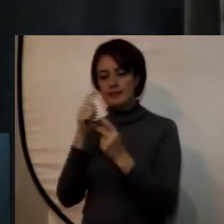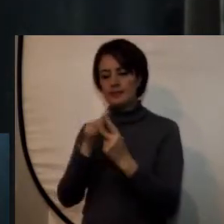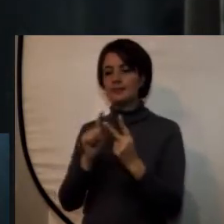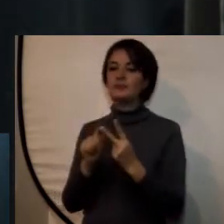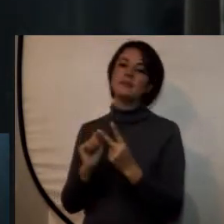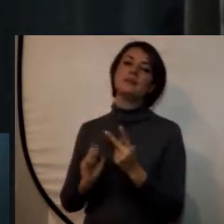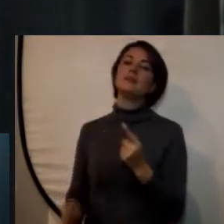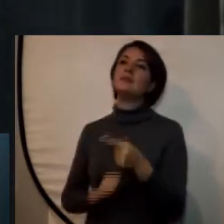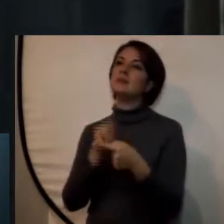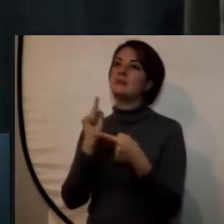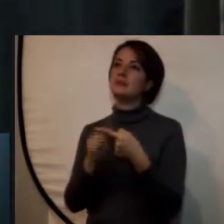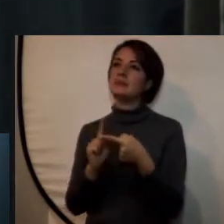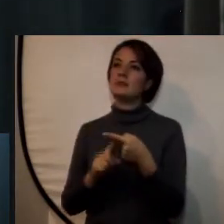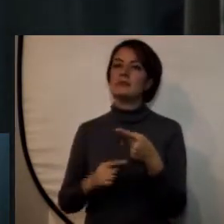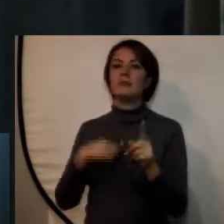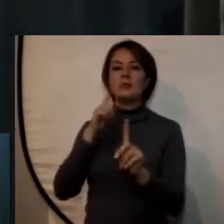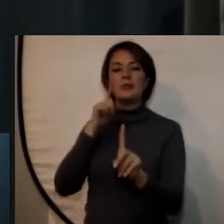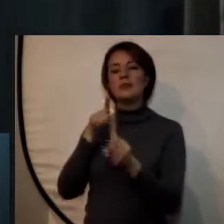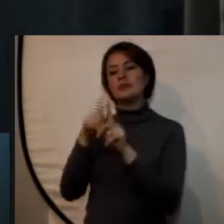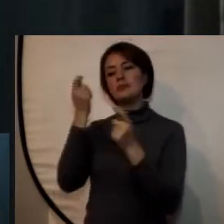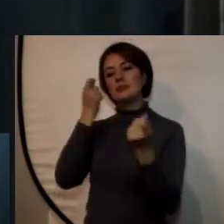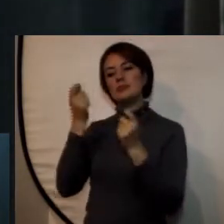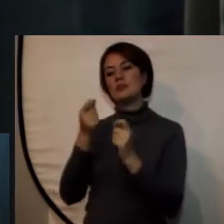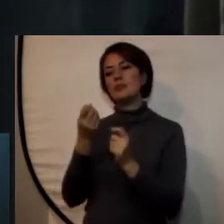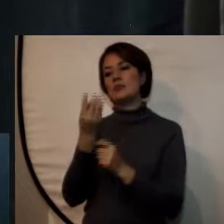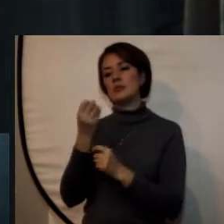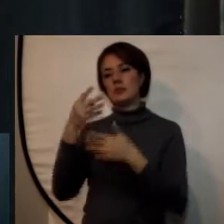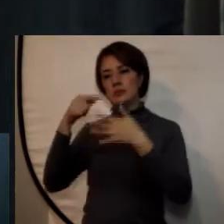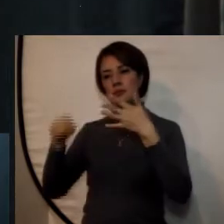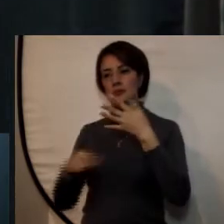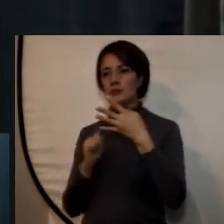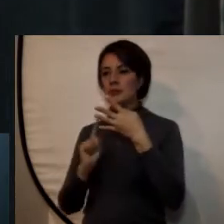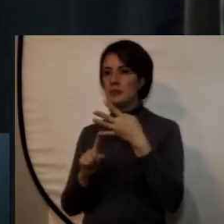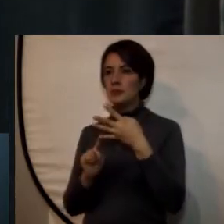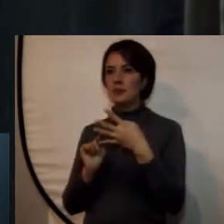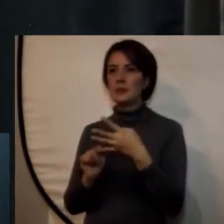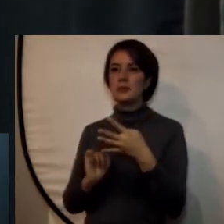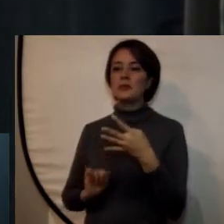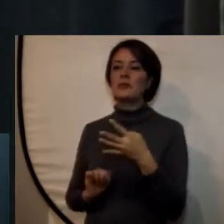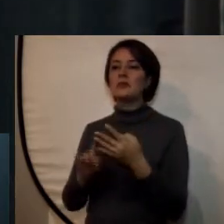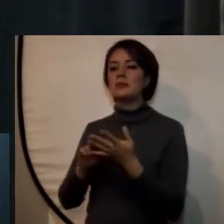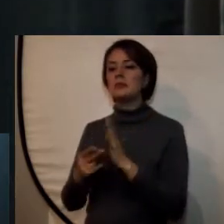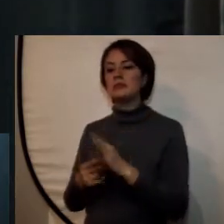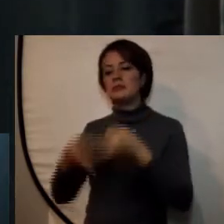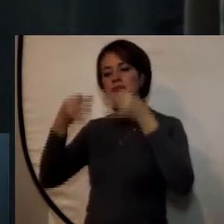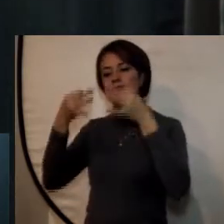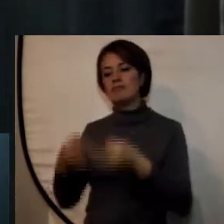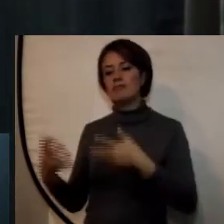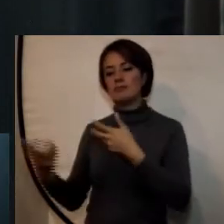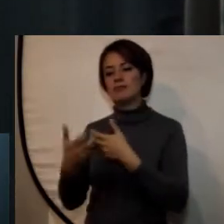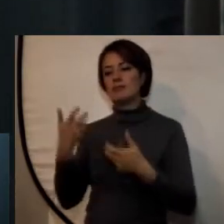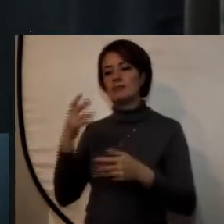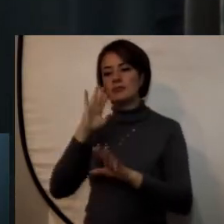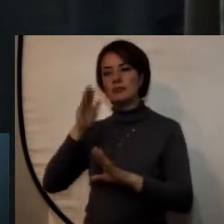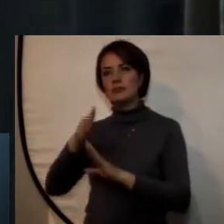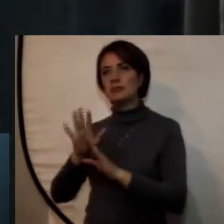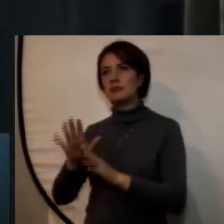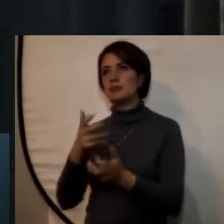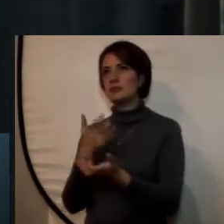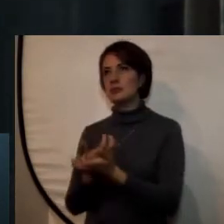en primer lugar el objetivo estratégico número 4 que está relacionado con el afianzamiento del sistema de ciencia